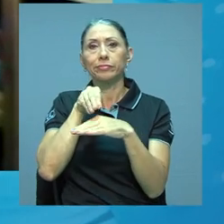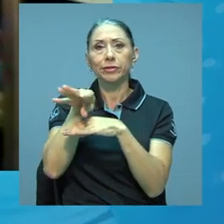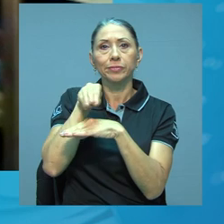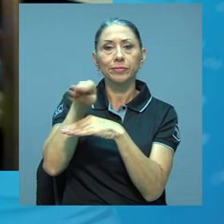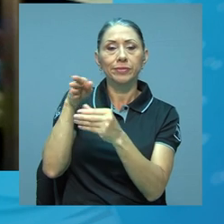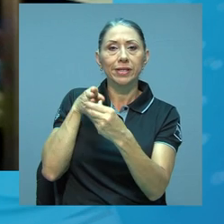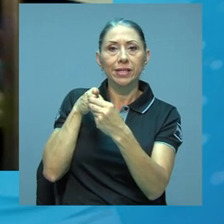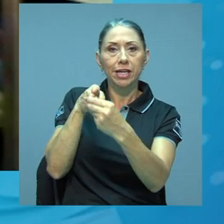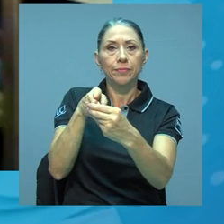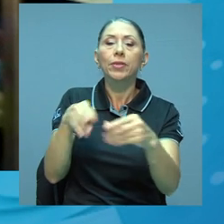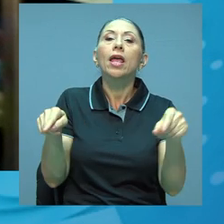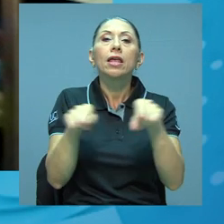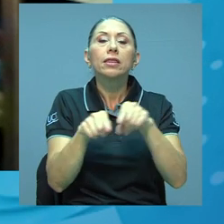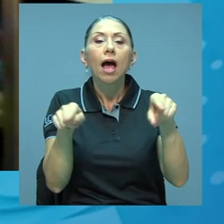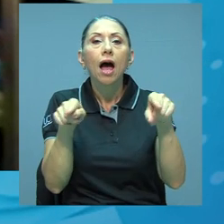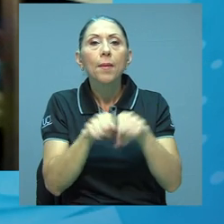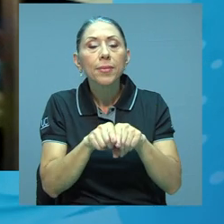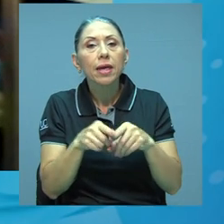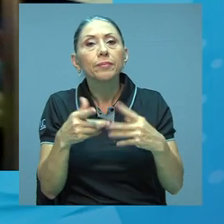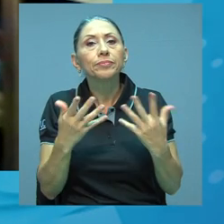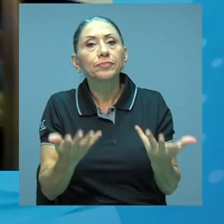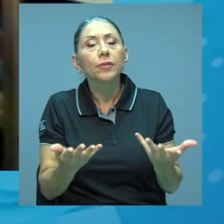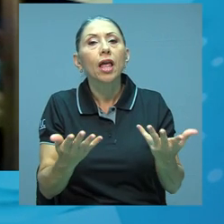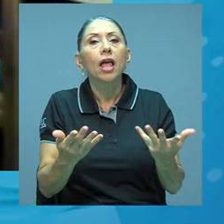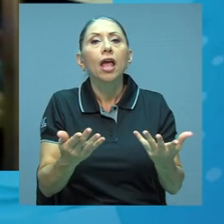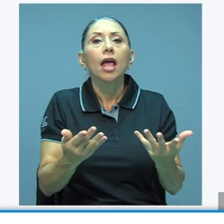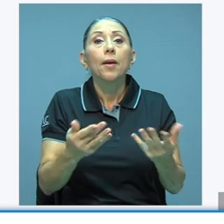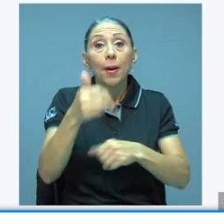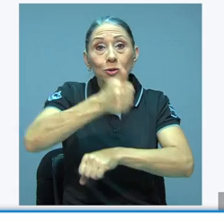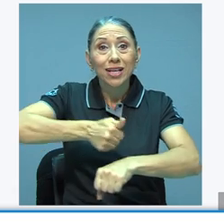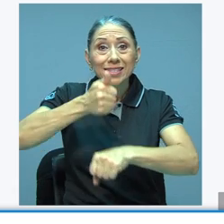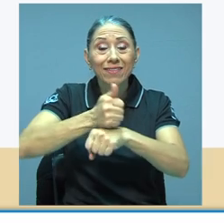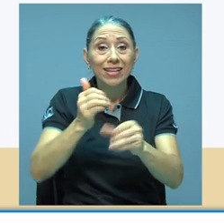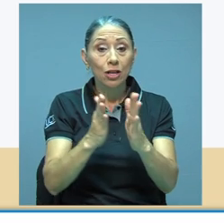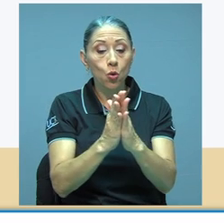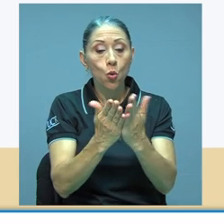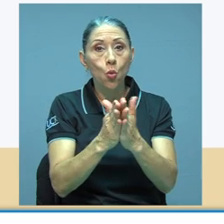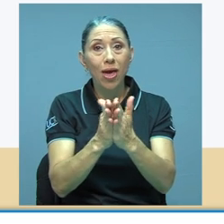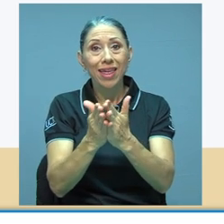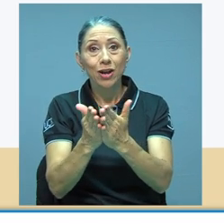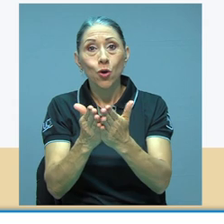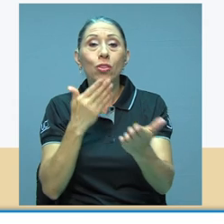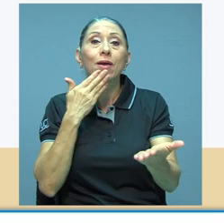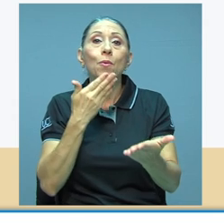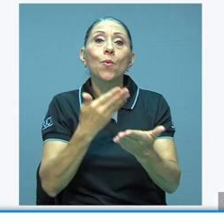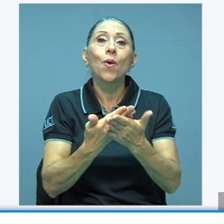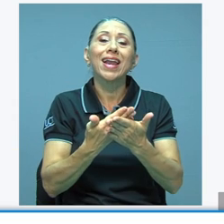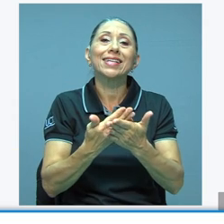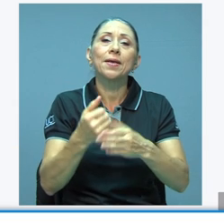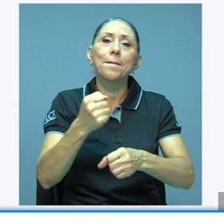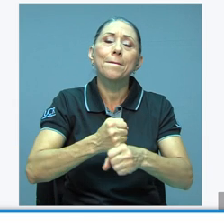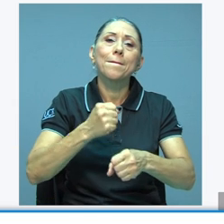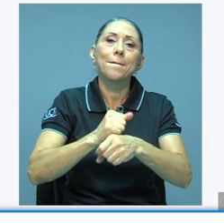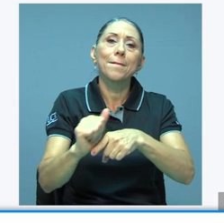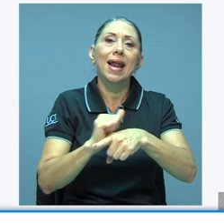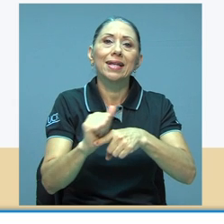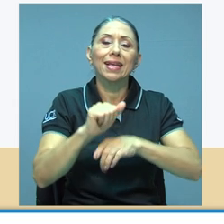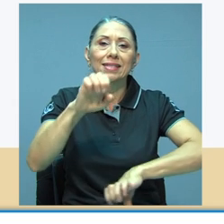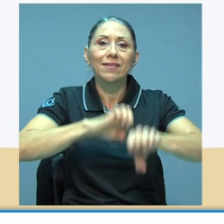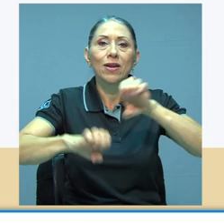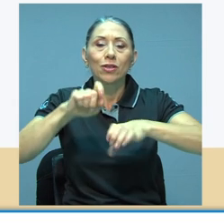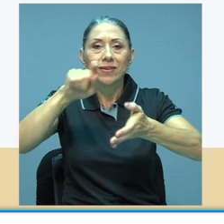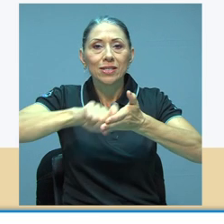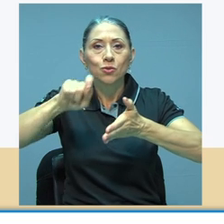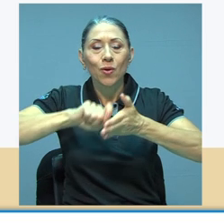vamos a establecer, como otro de los productos, un cuaderno de buenas prácticas evolutivas de la Escuela de